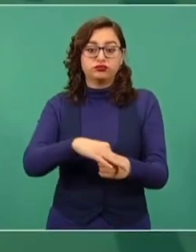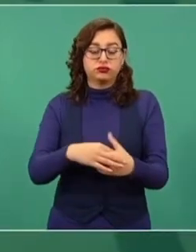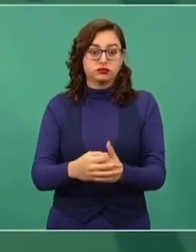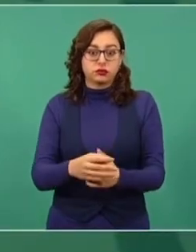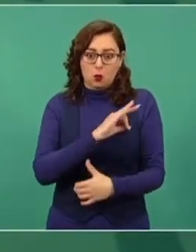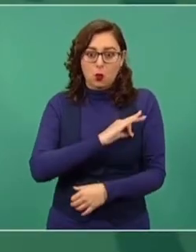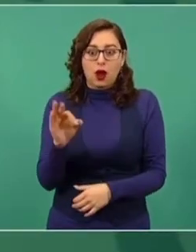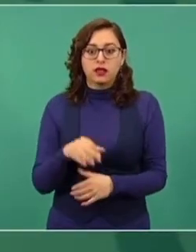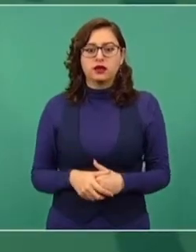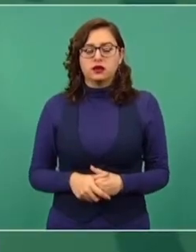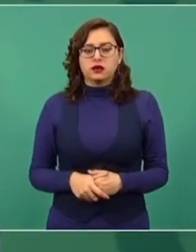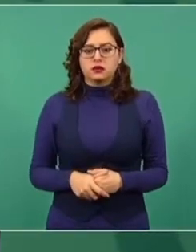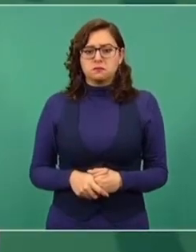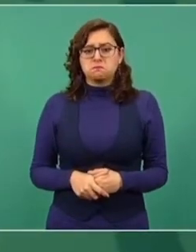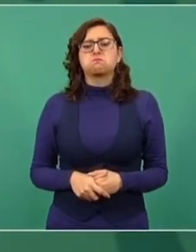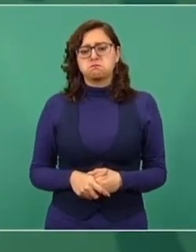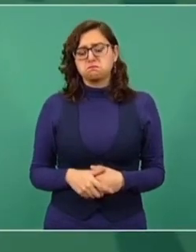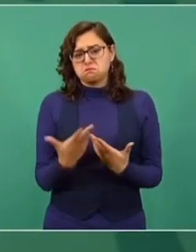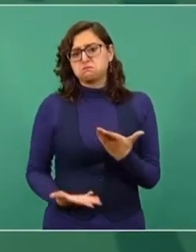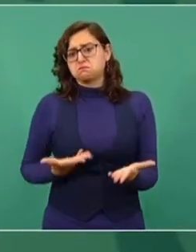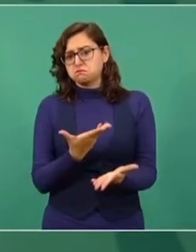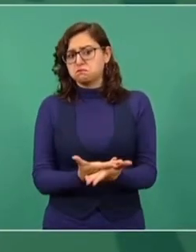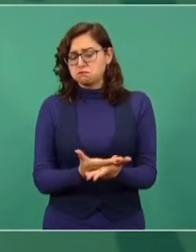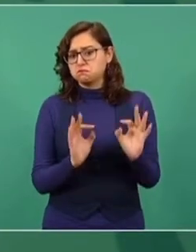Gracias, presidente. Pues es muy buena propuesta.